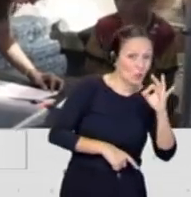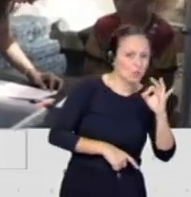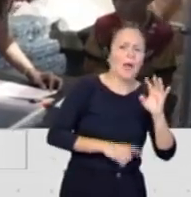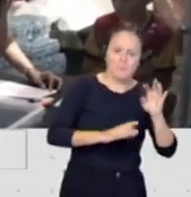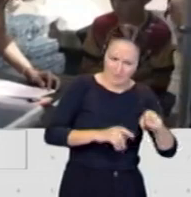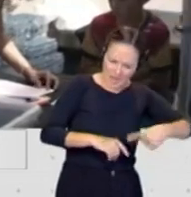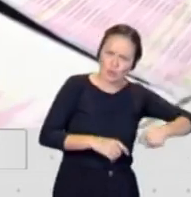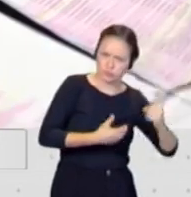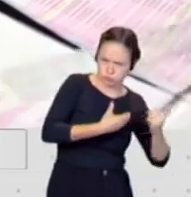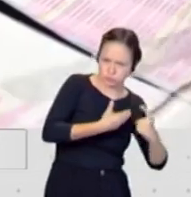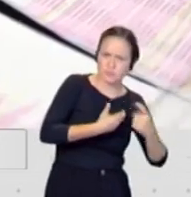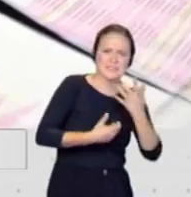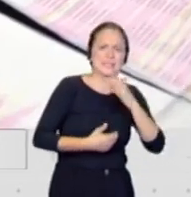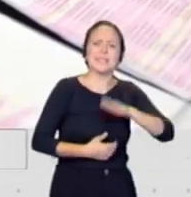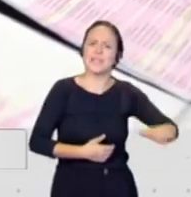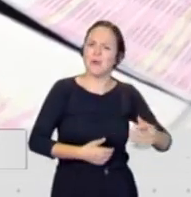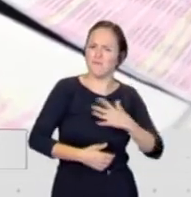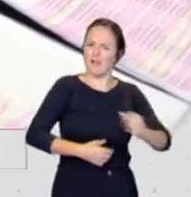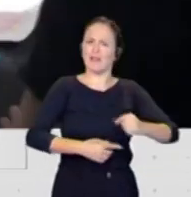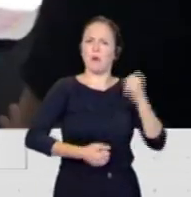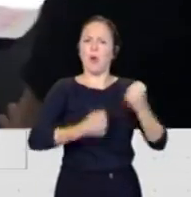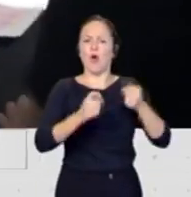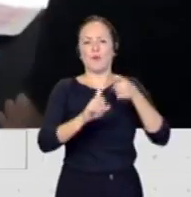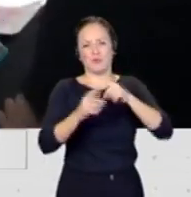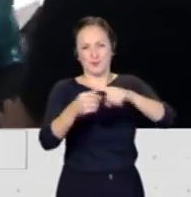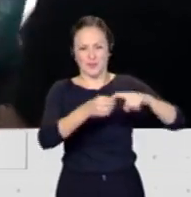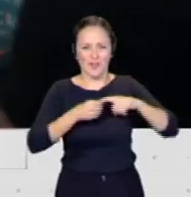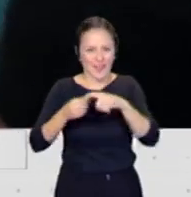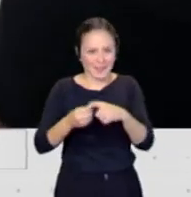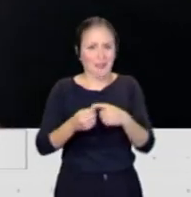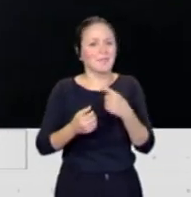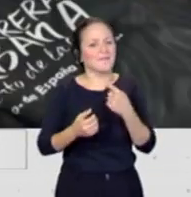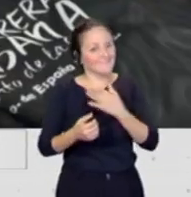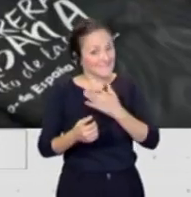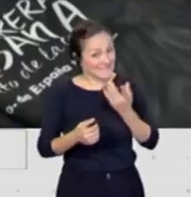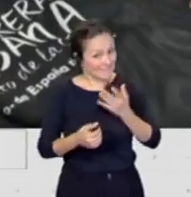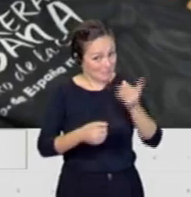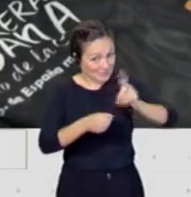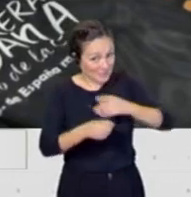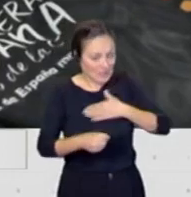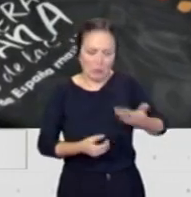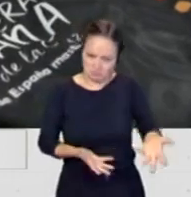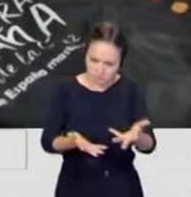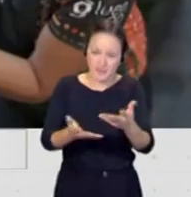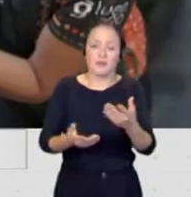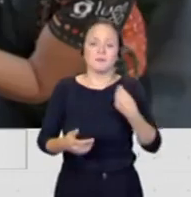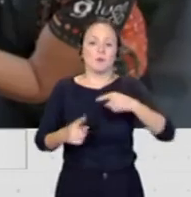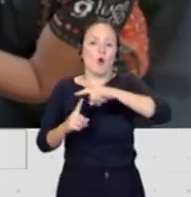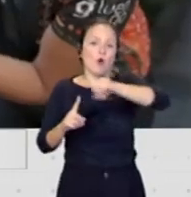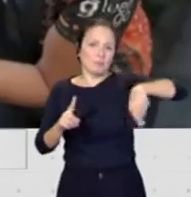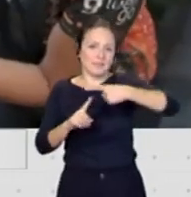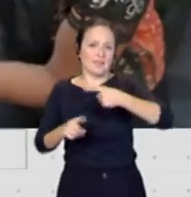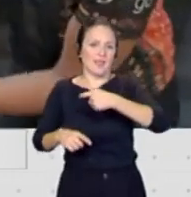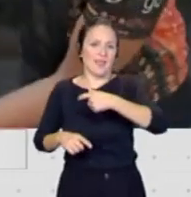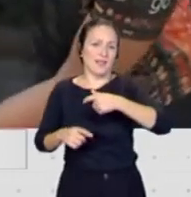apuntar, aquellos pequeños valientes que quieran correr por una causa solidaria, el mismo día de la carrera en la Plaza del Charco. Entiendo que a lo mejor